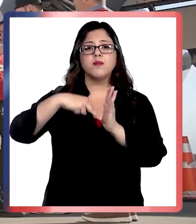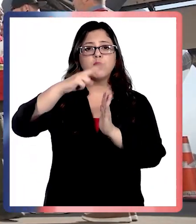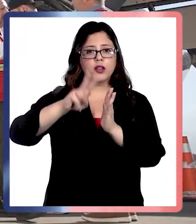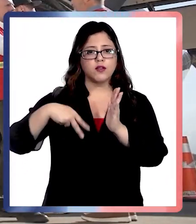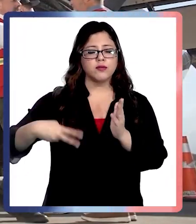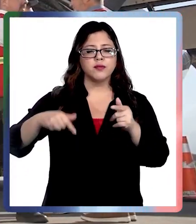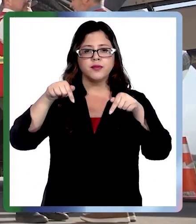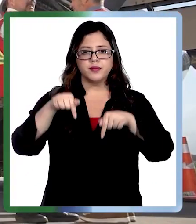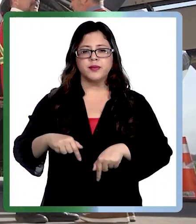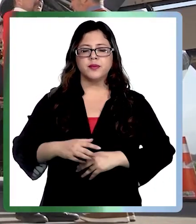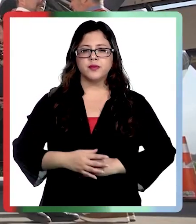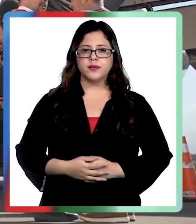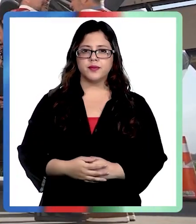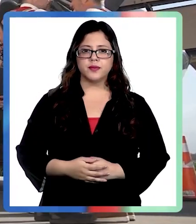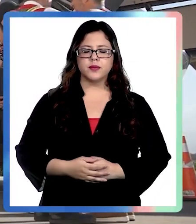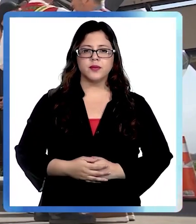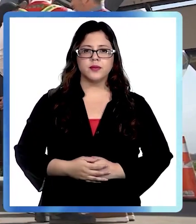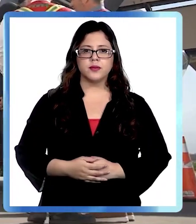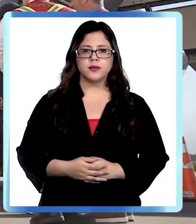Noticias.